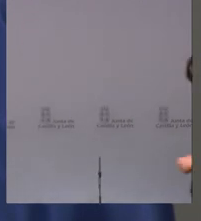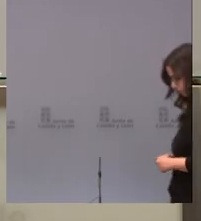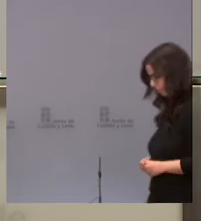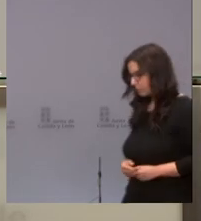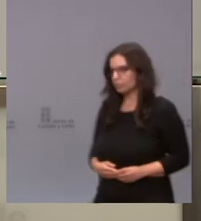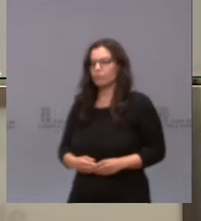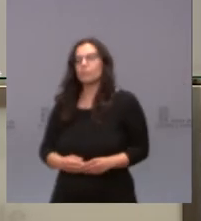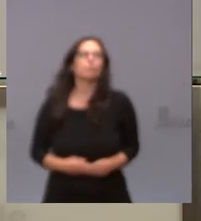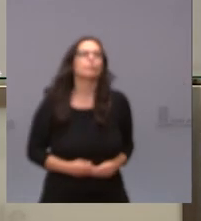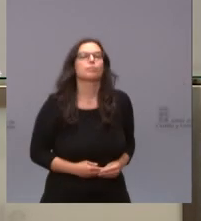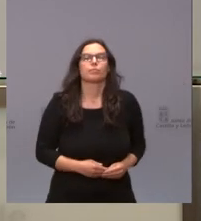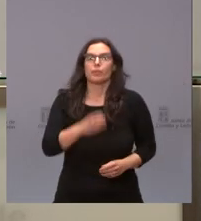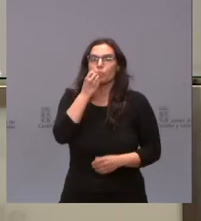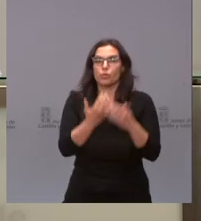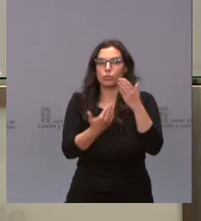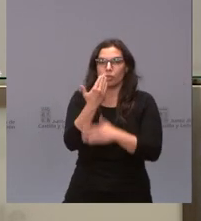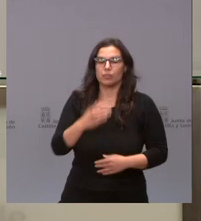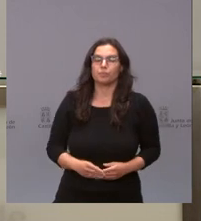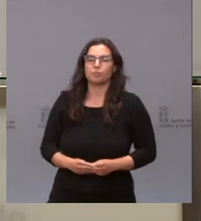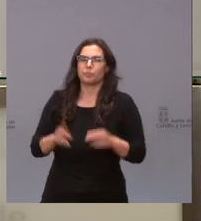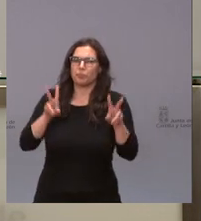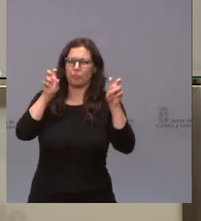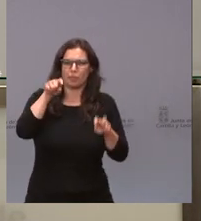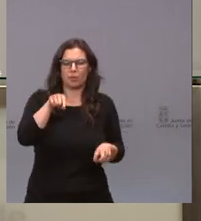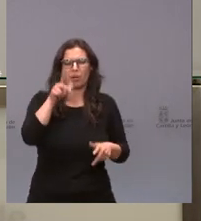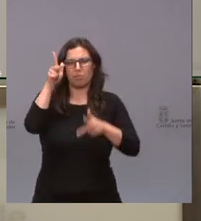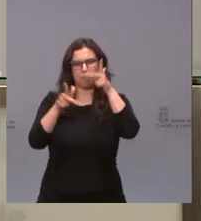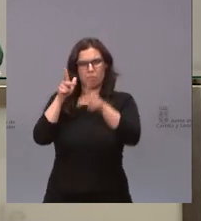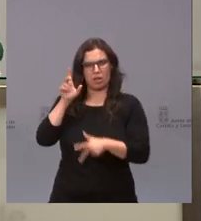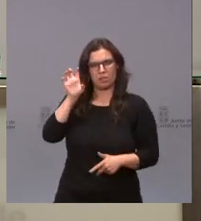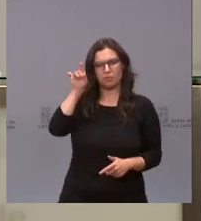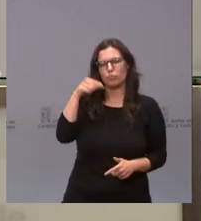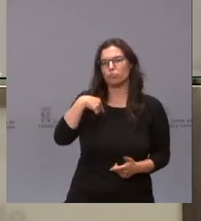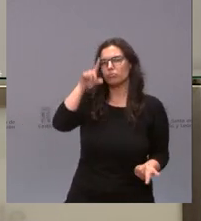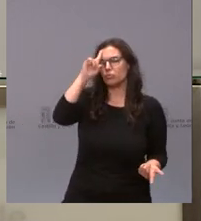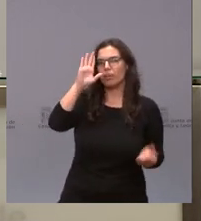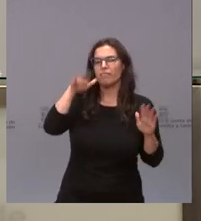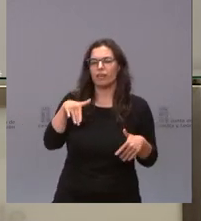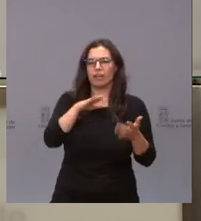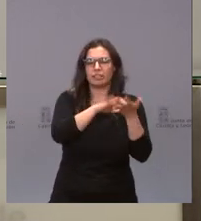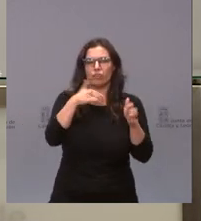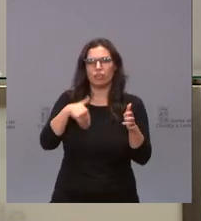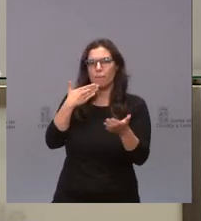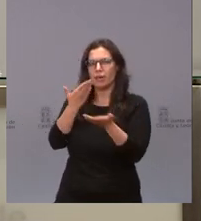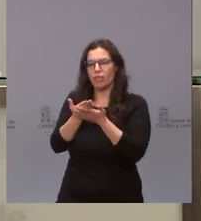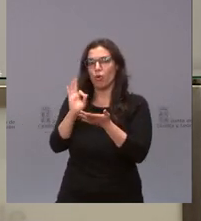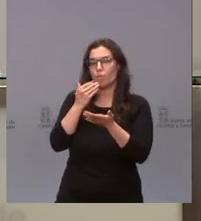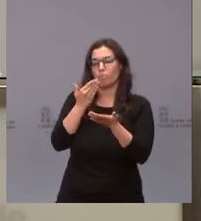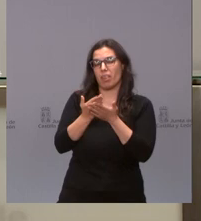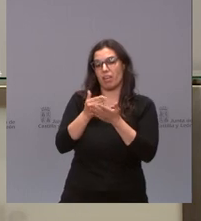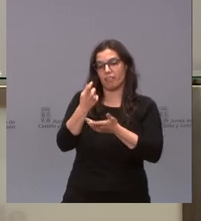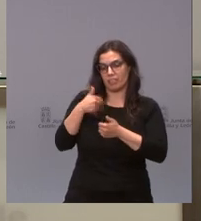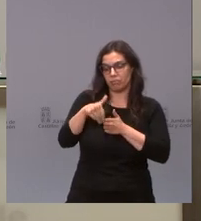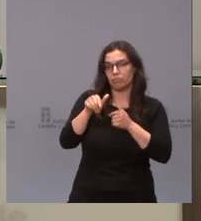Buenos días. Siguiendo un poco con este tema del País Vasco, yo no sé si Castilla y León ha pedido ya o se plantea pedir formalmente que se